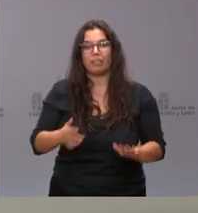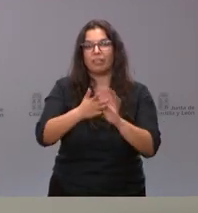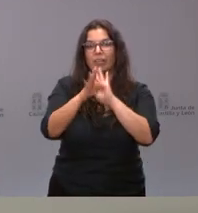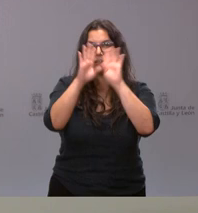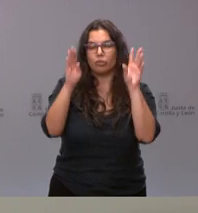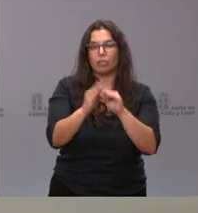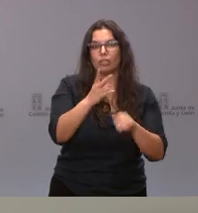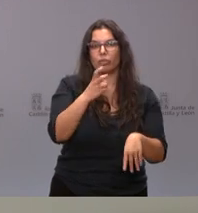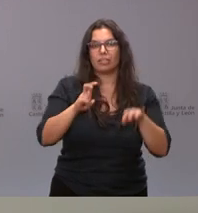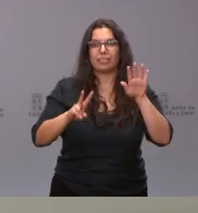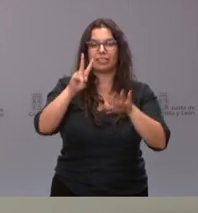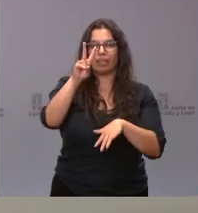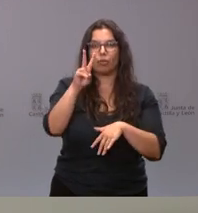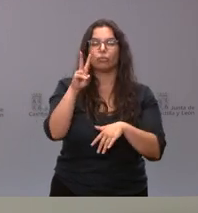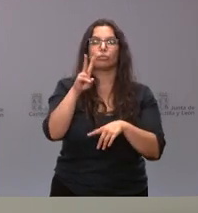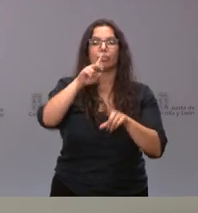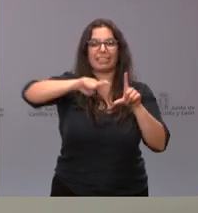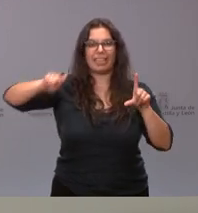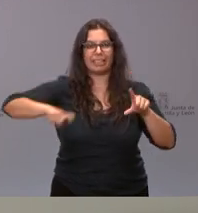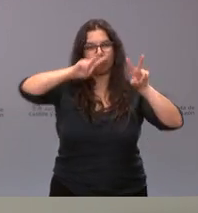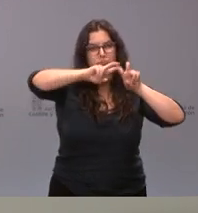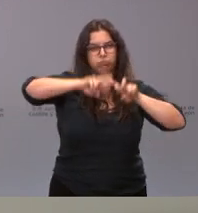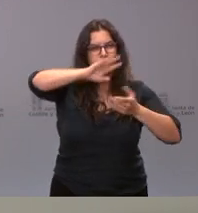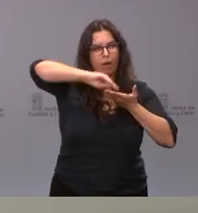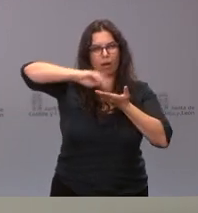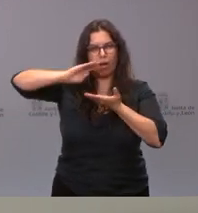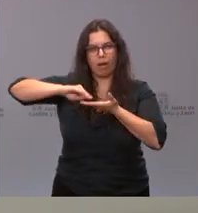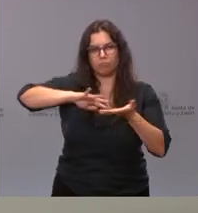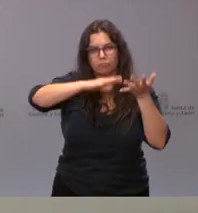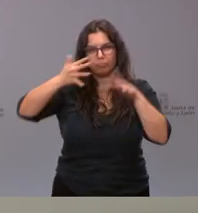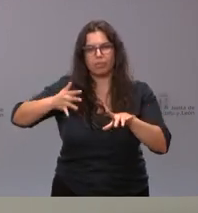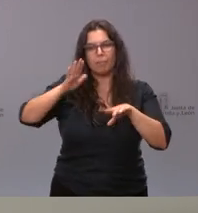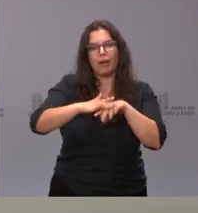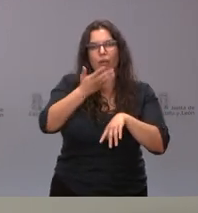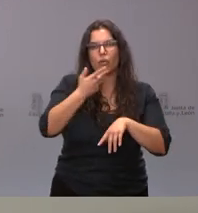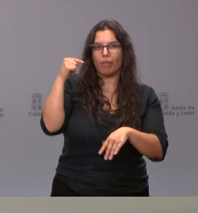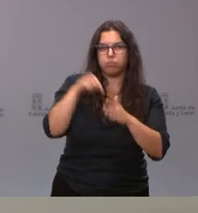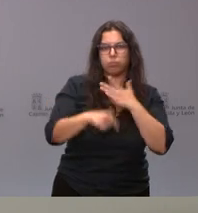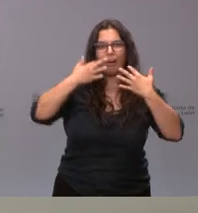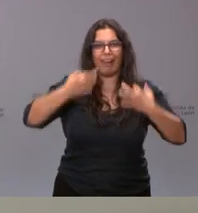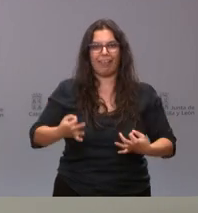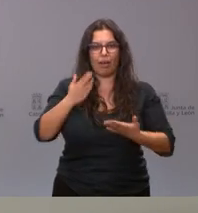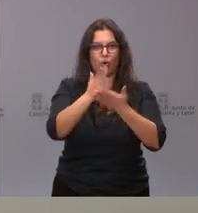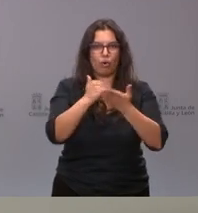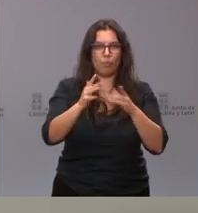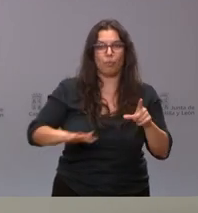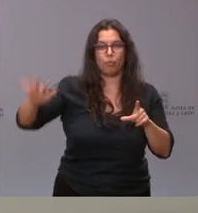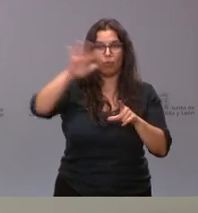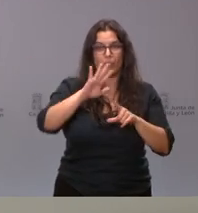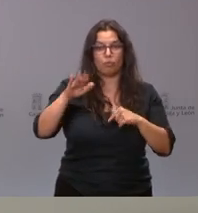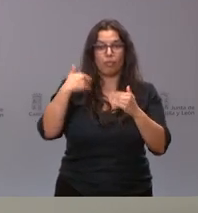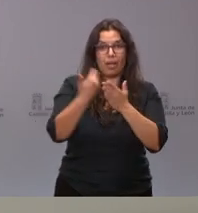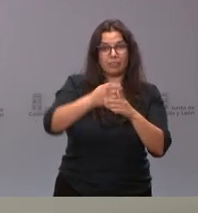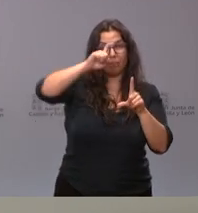de 272 operaciones estadísticas que permiten un mejor conocimiento de la realidad de nuestra comunidad autónoma y, por tanto, durante este periodo